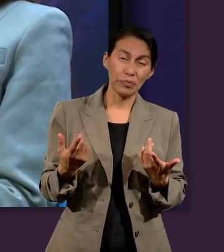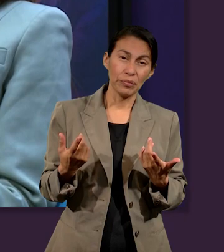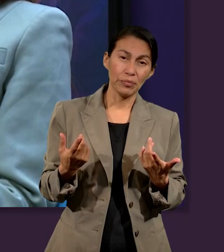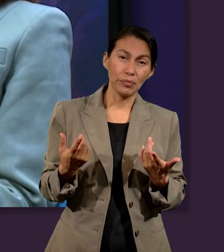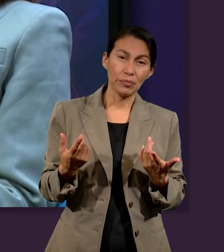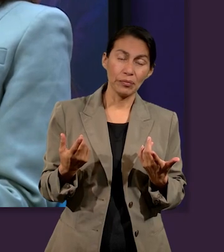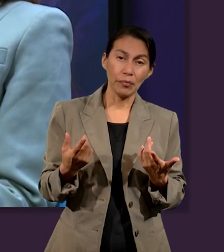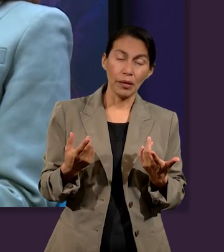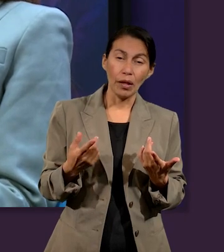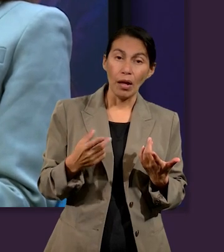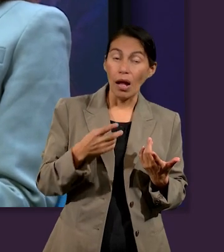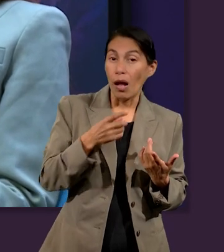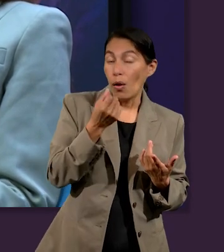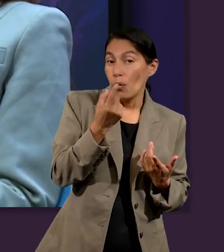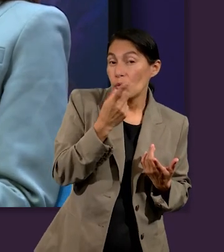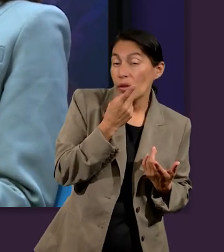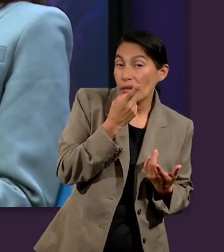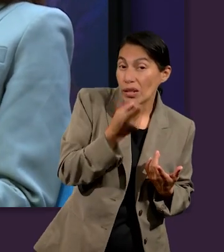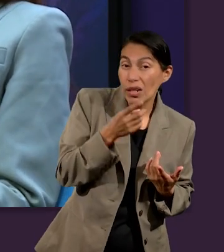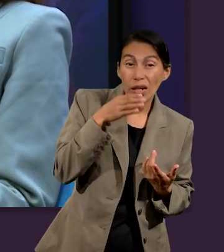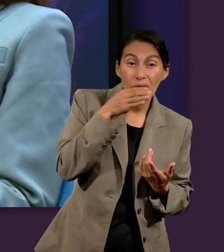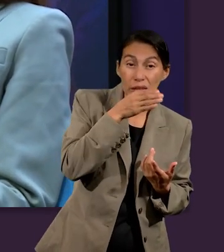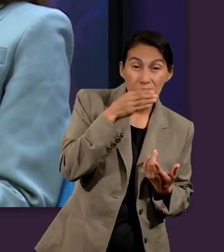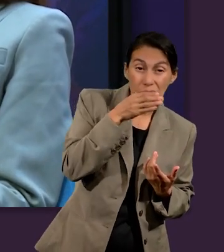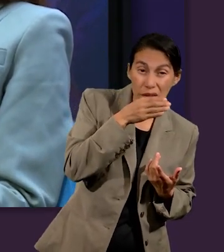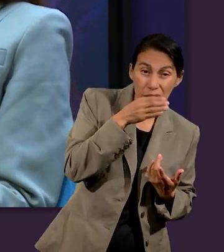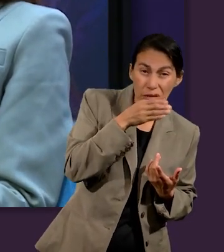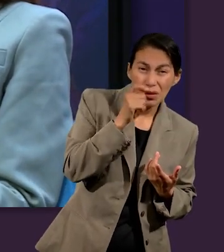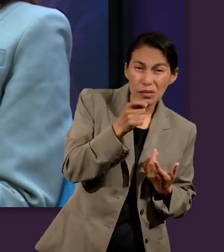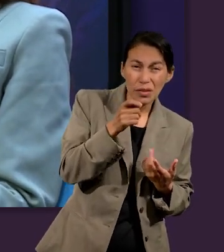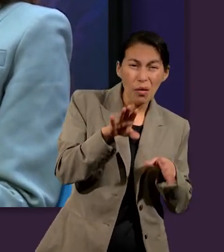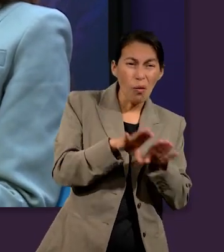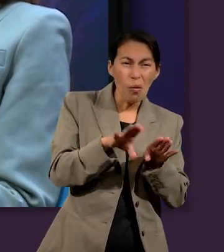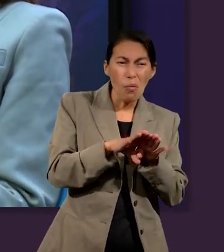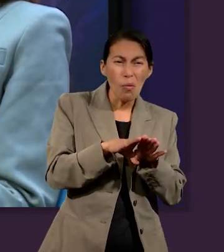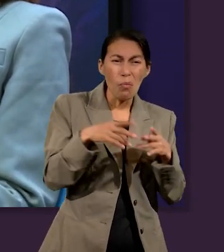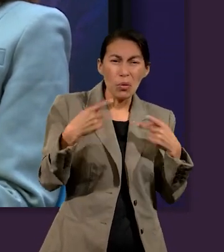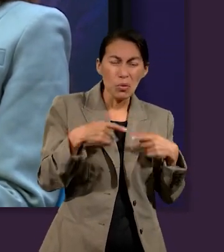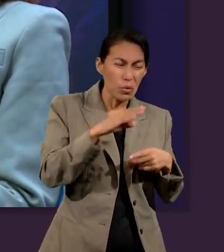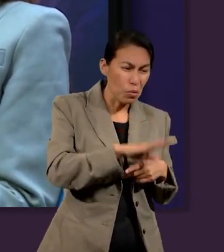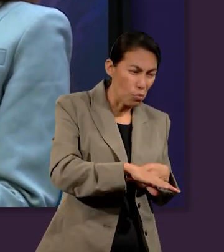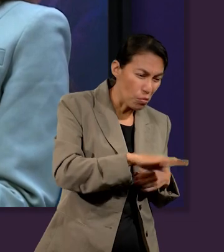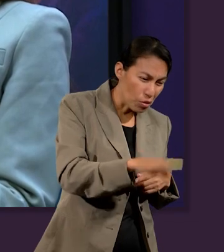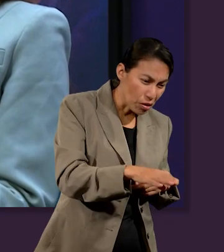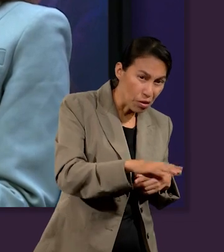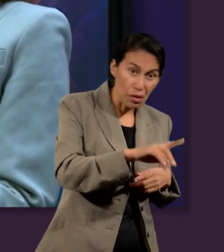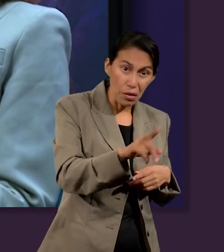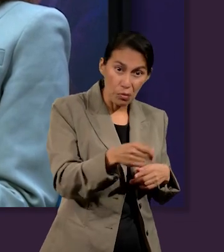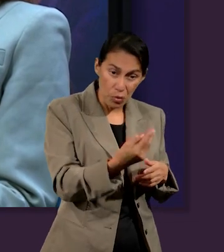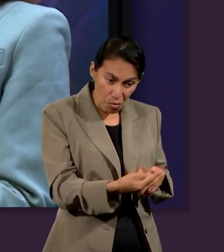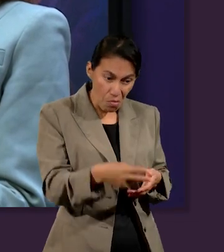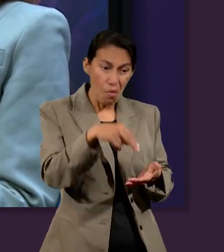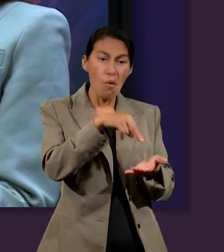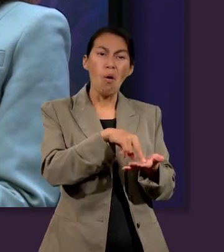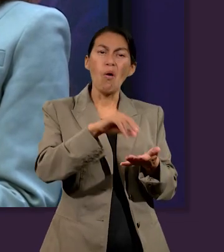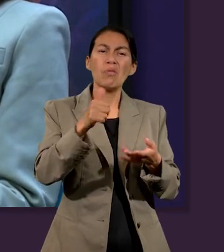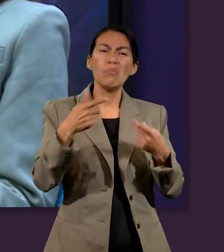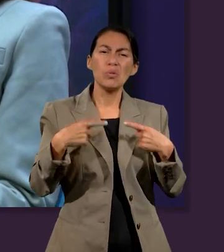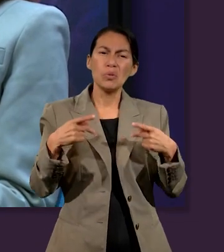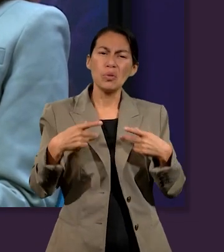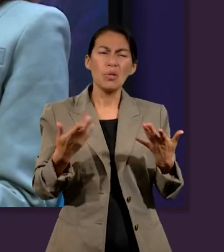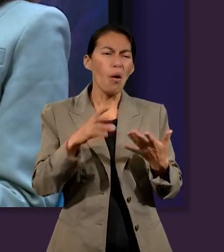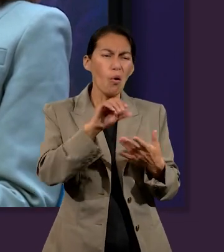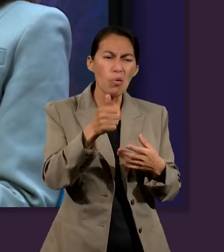¿Por qué algunos, incluso algunos que se hacen llamar cristianos, alegan que hay alguna forma de reencarnación?